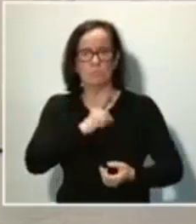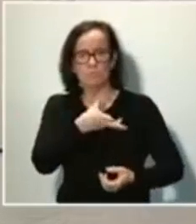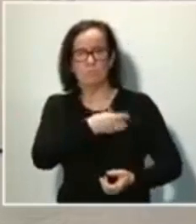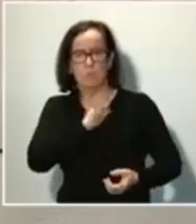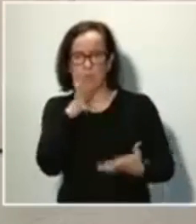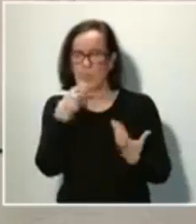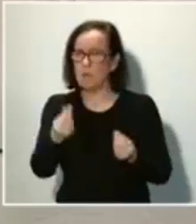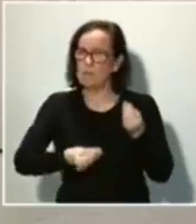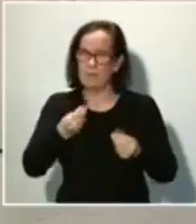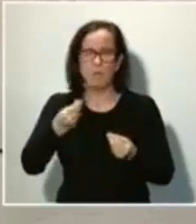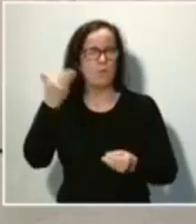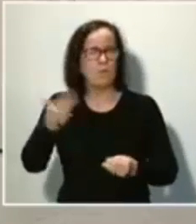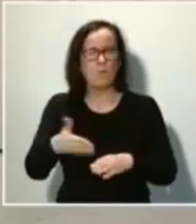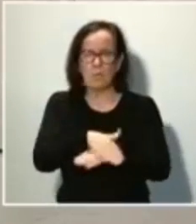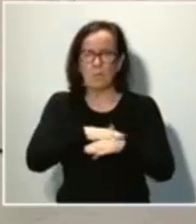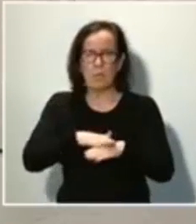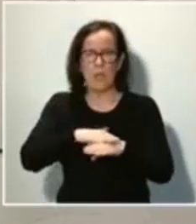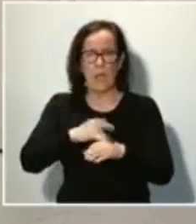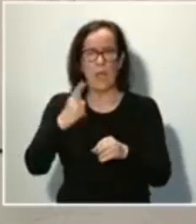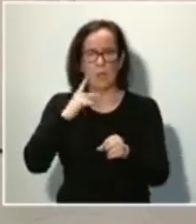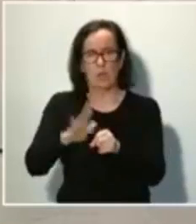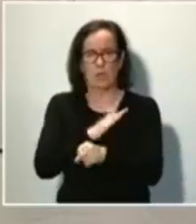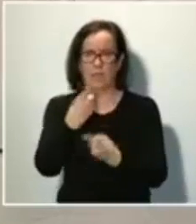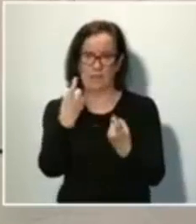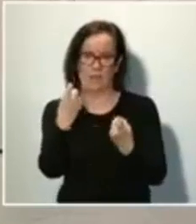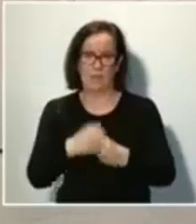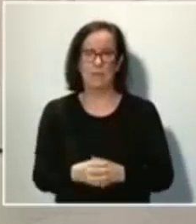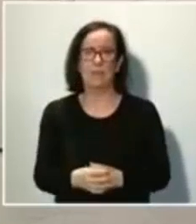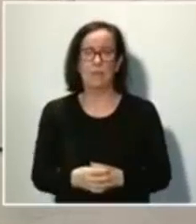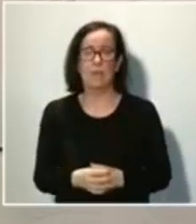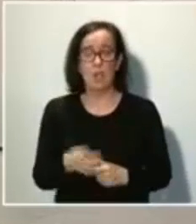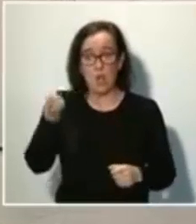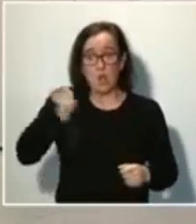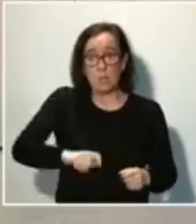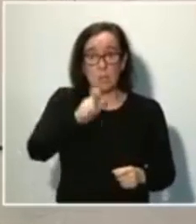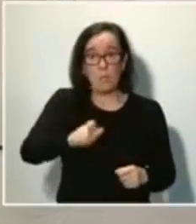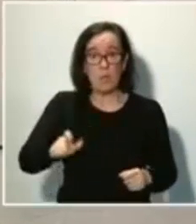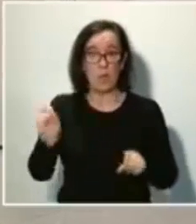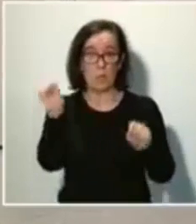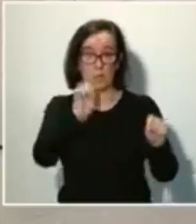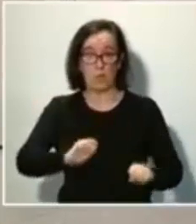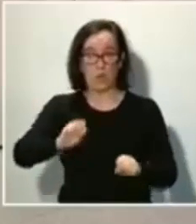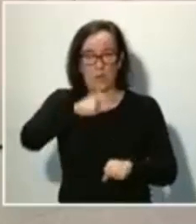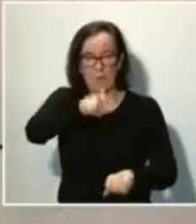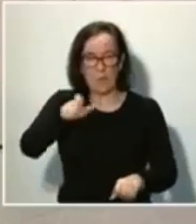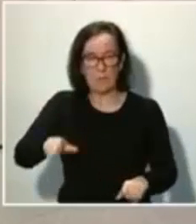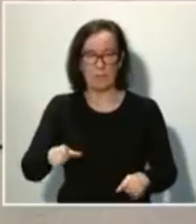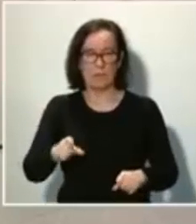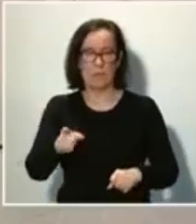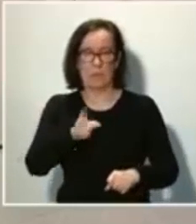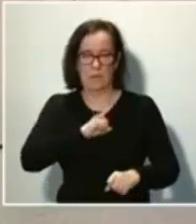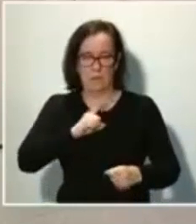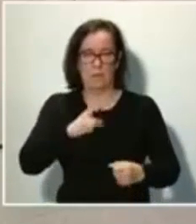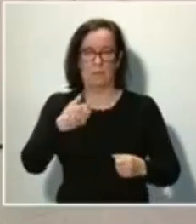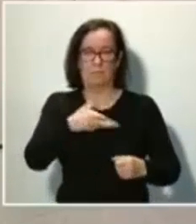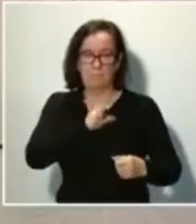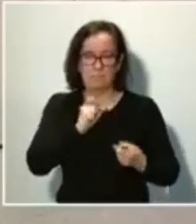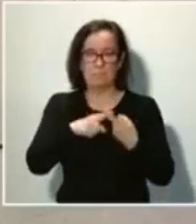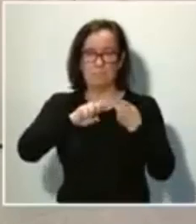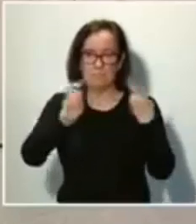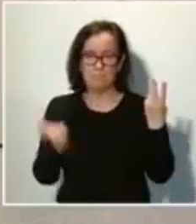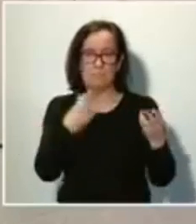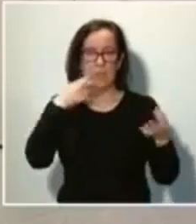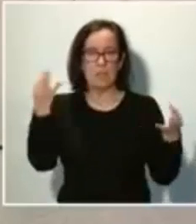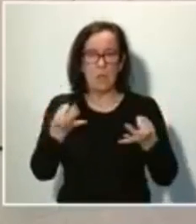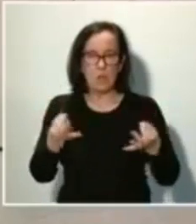siendo fundamental para cubrir estas necesidades. Los profesionales de protección civil, Fuerzas Armadas, Fuerzas y Cuerpos de Seguridad del Estado,